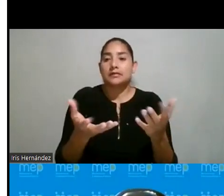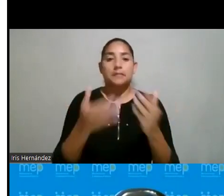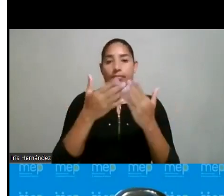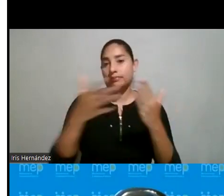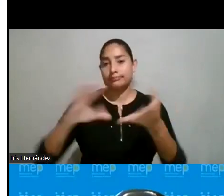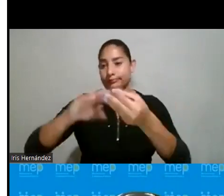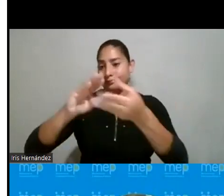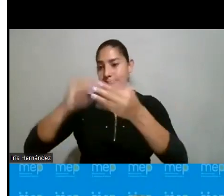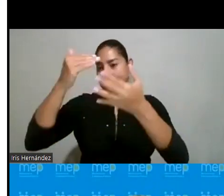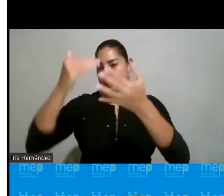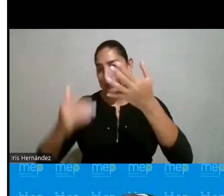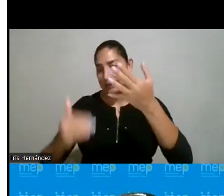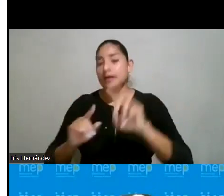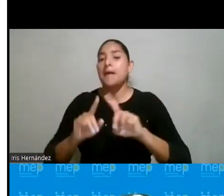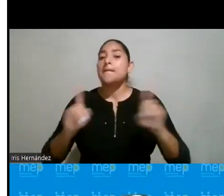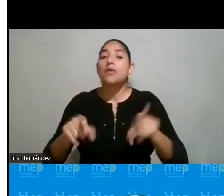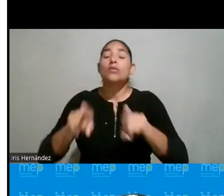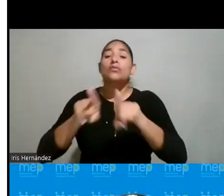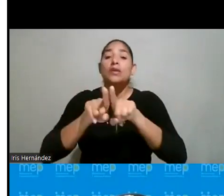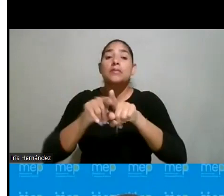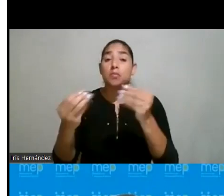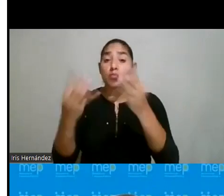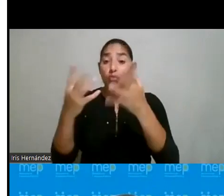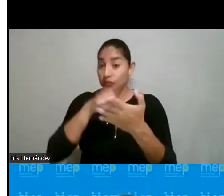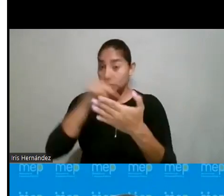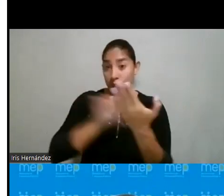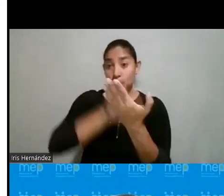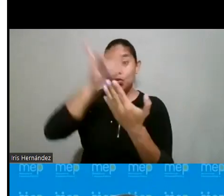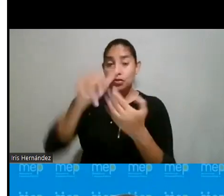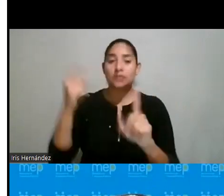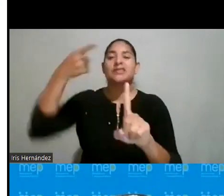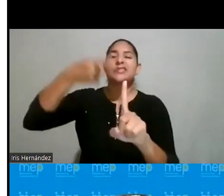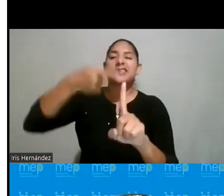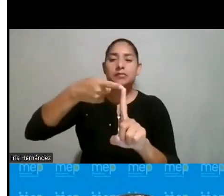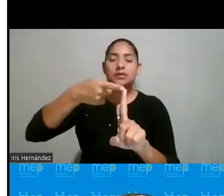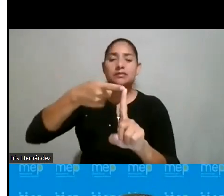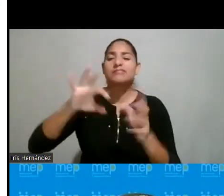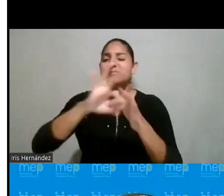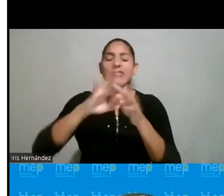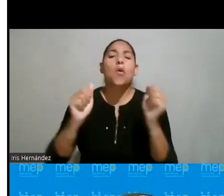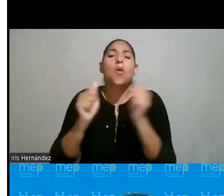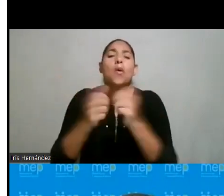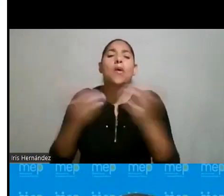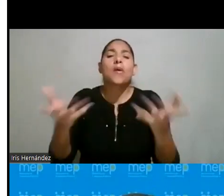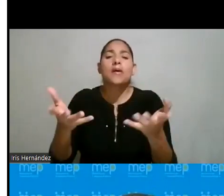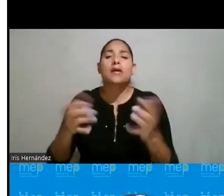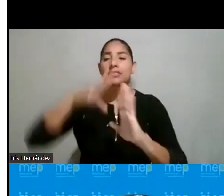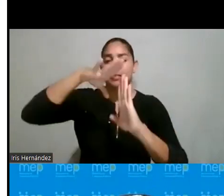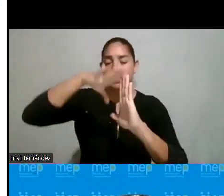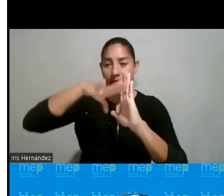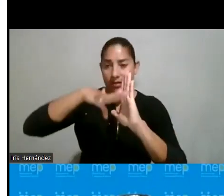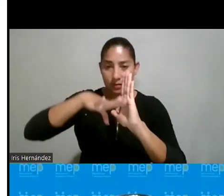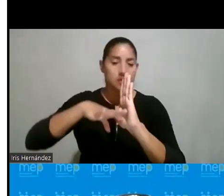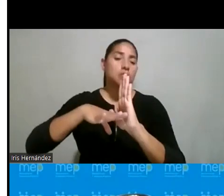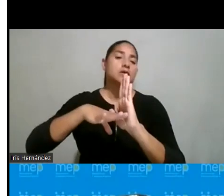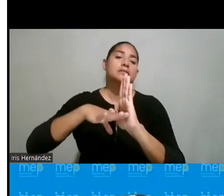ahorita de poder mencionarlos, pero que también muchos de estos proyectos vienen directamente vinculados al elemento de poder disminuir lo que